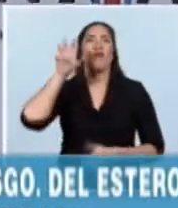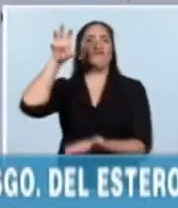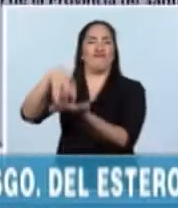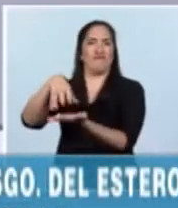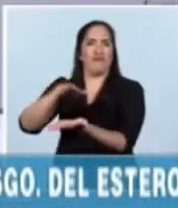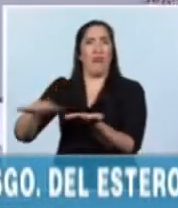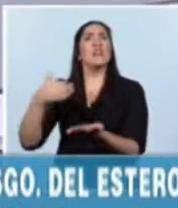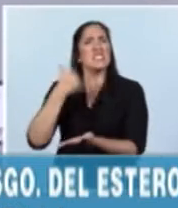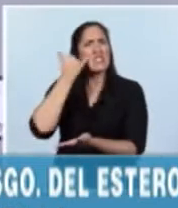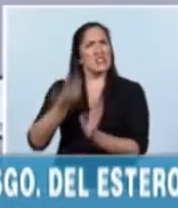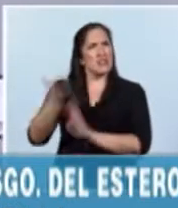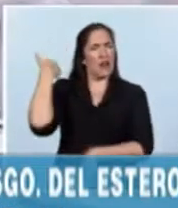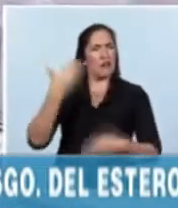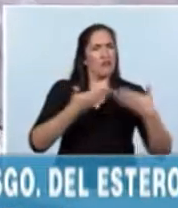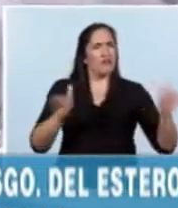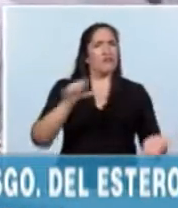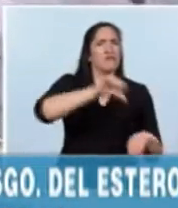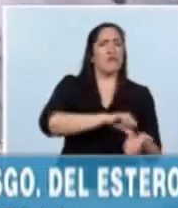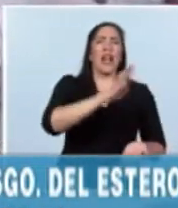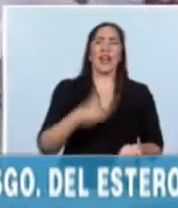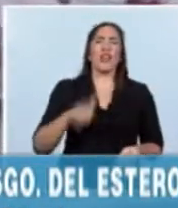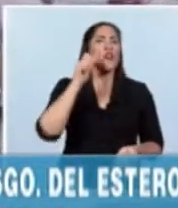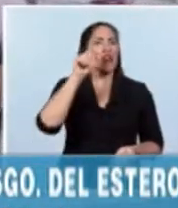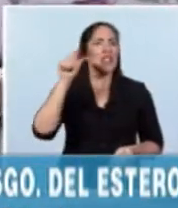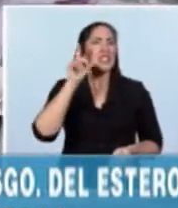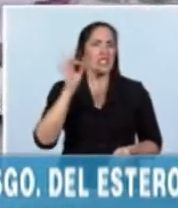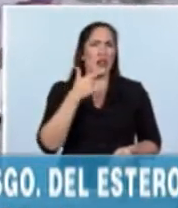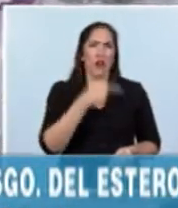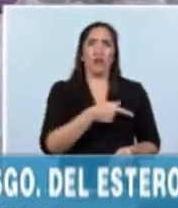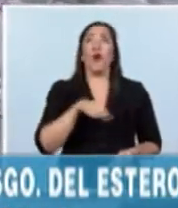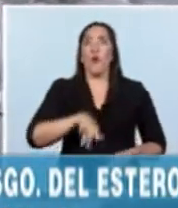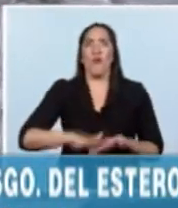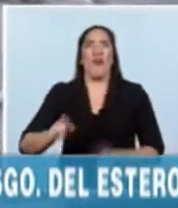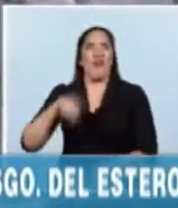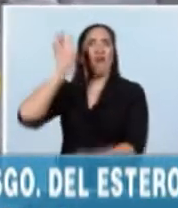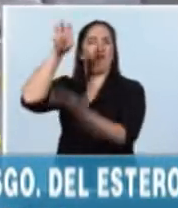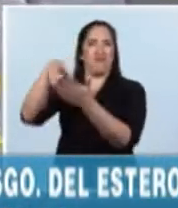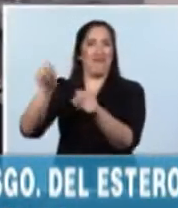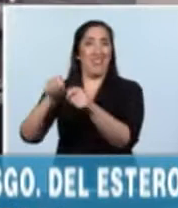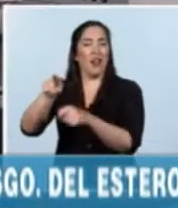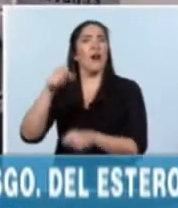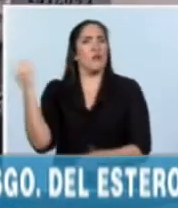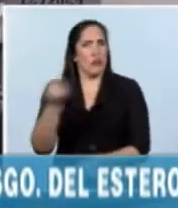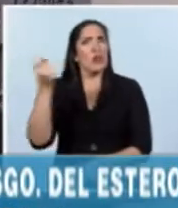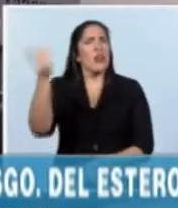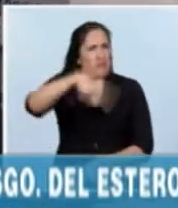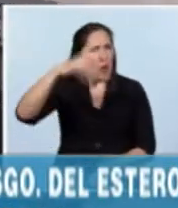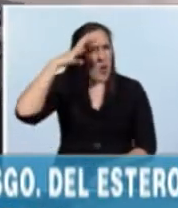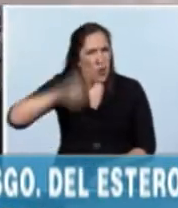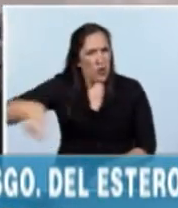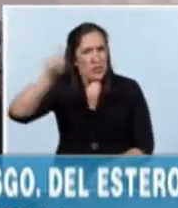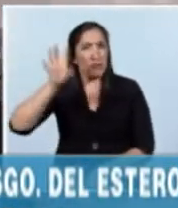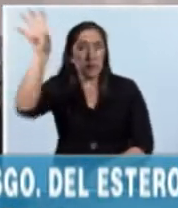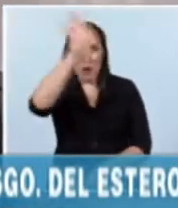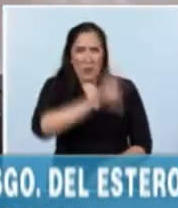Me tocó inaugurar, me acuerdo, una río calle... Esto es muy importante porque, y lo saben los jueces provinciales, que